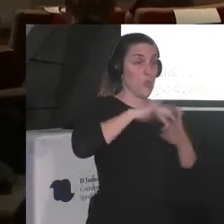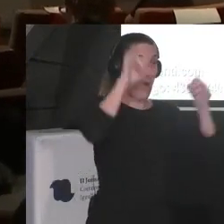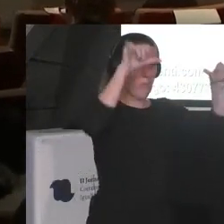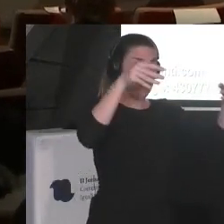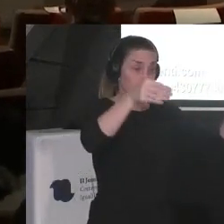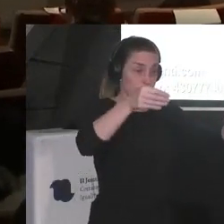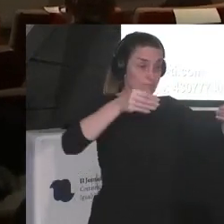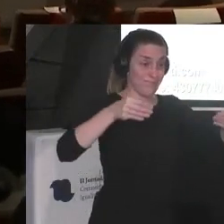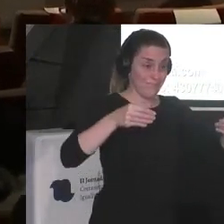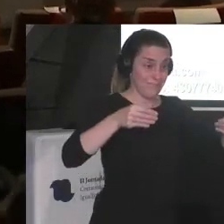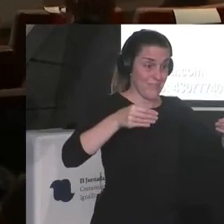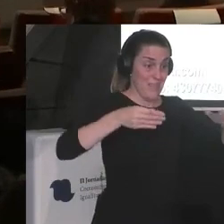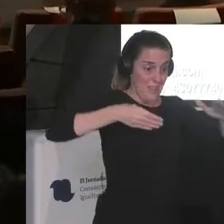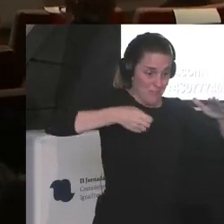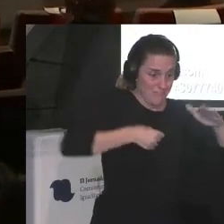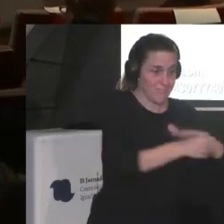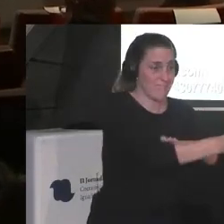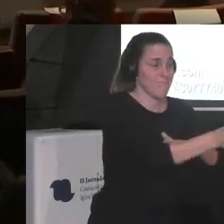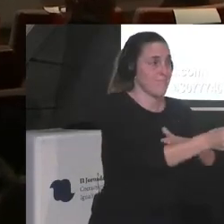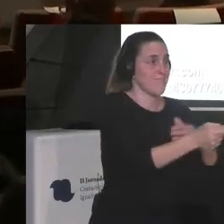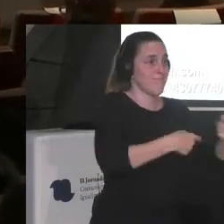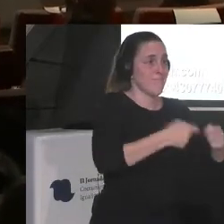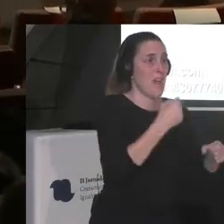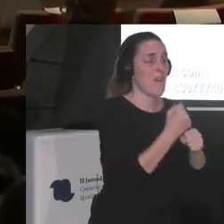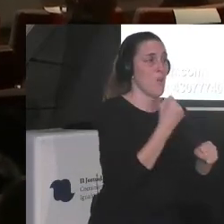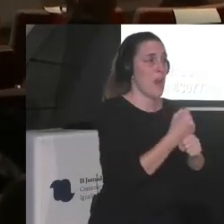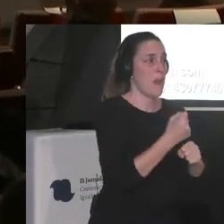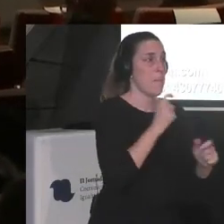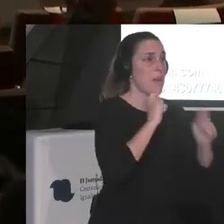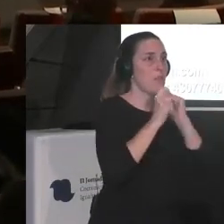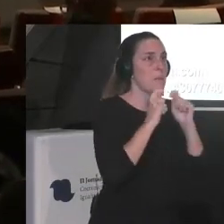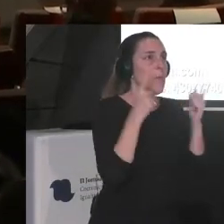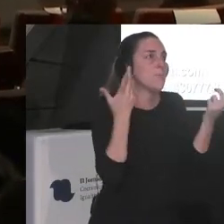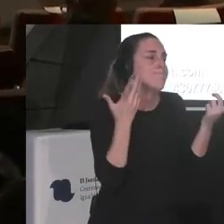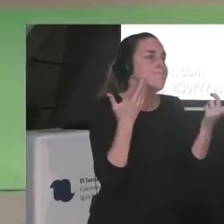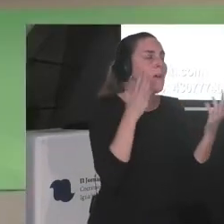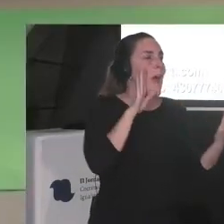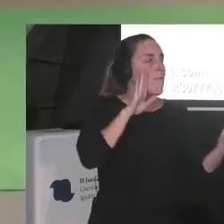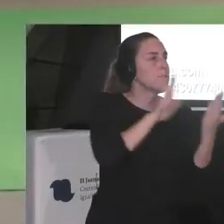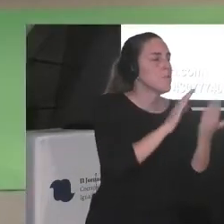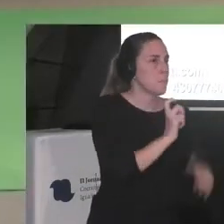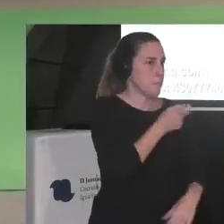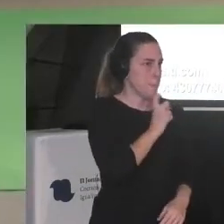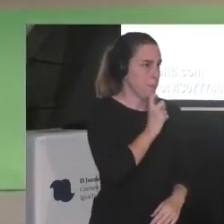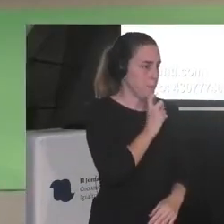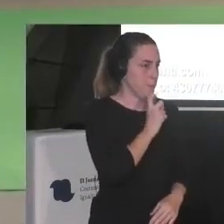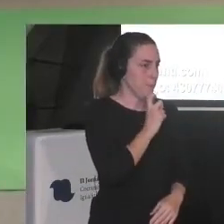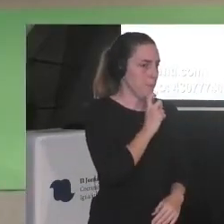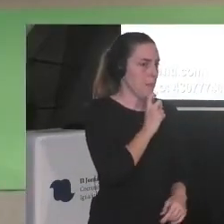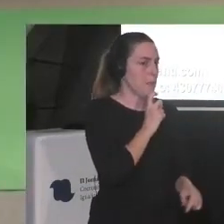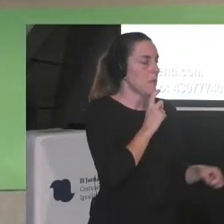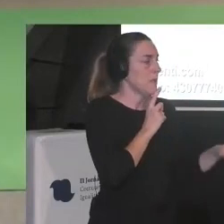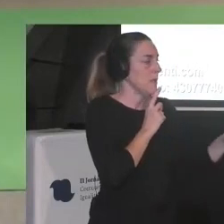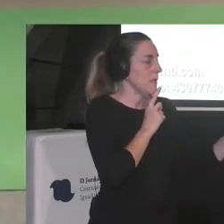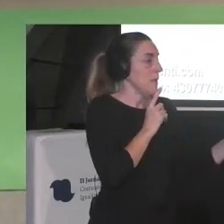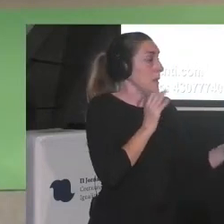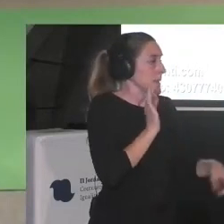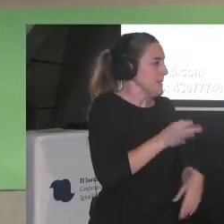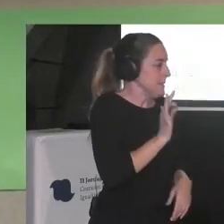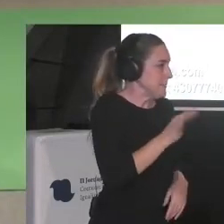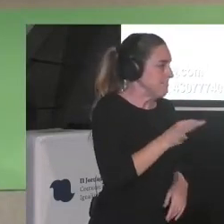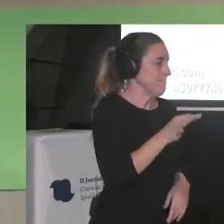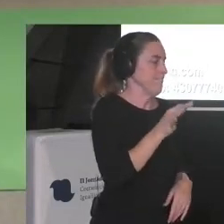al mercado laboral del periodismo Sí es verdad que en esos días sí que hay